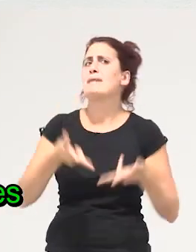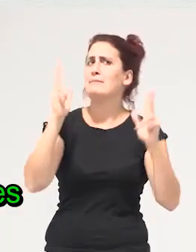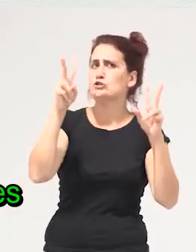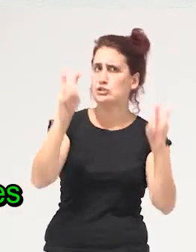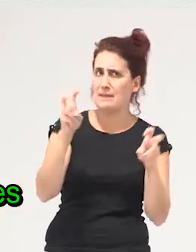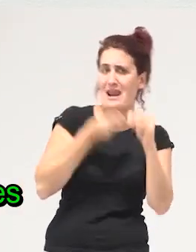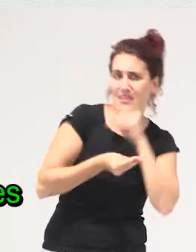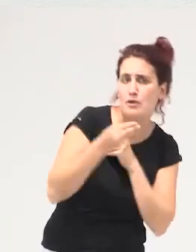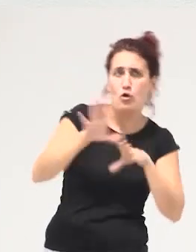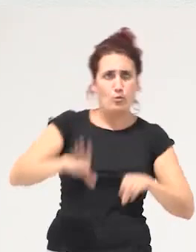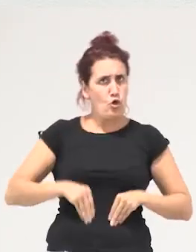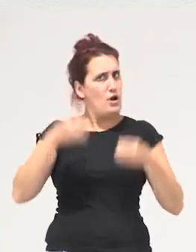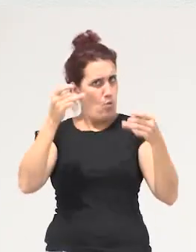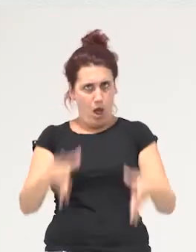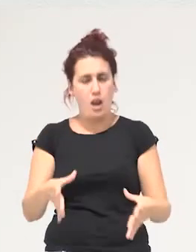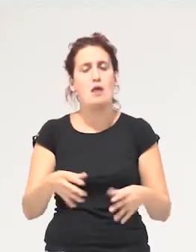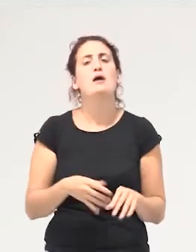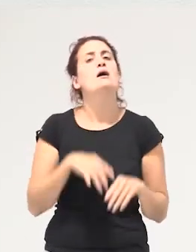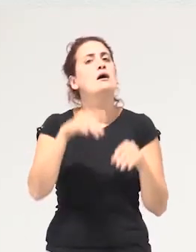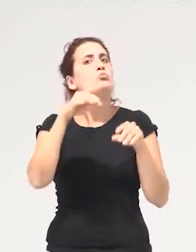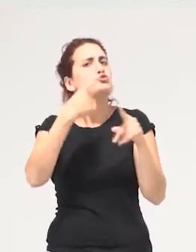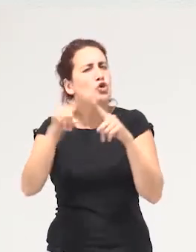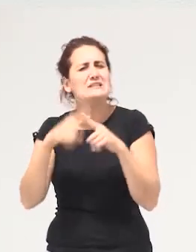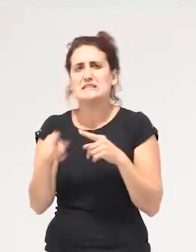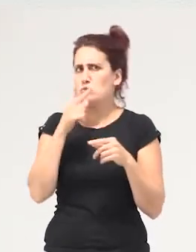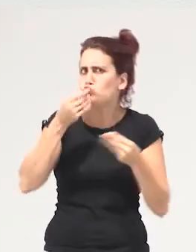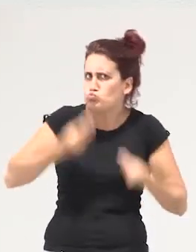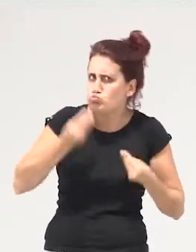por nacimiento y adopción hay algunas cosas que están muy desgranadas